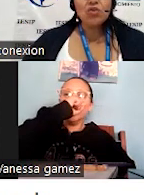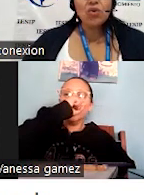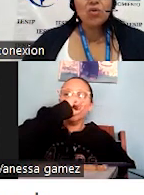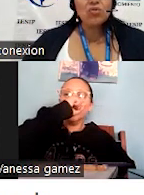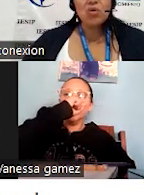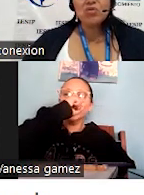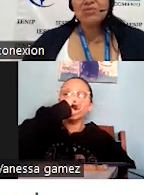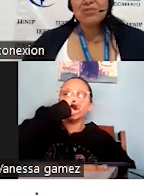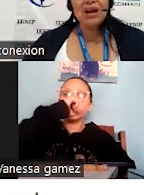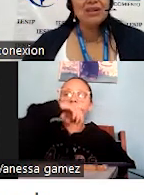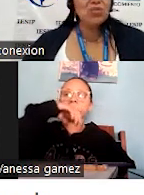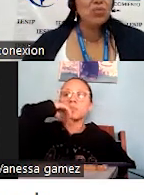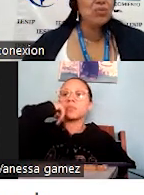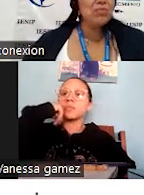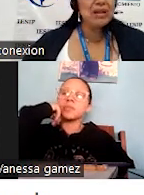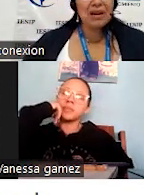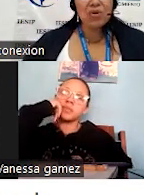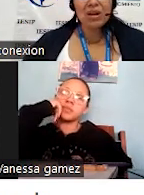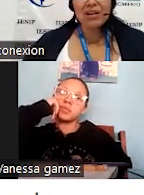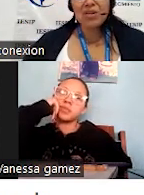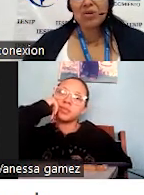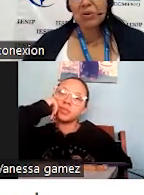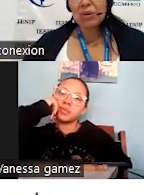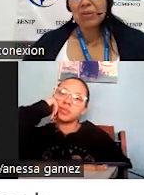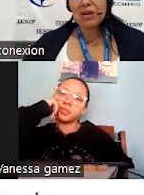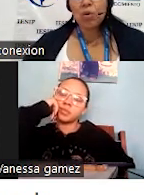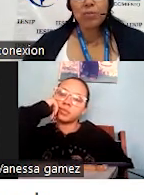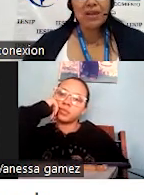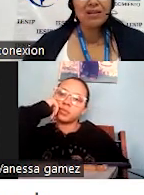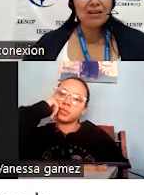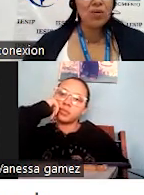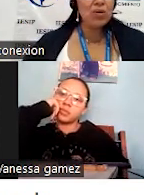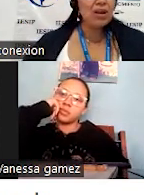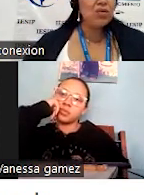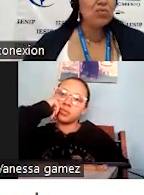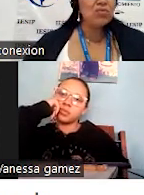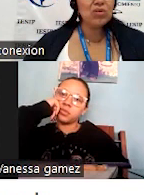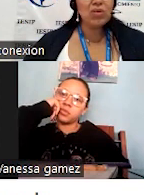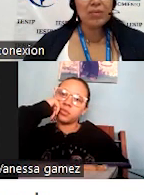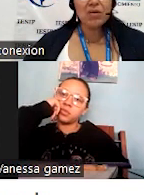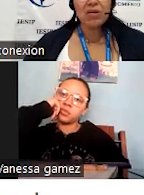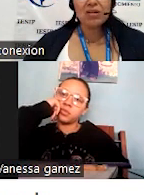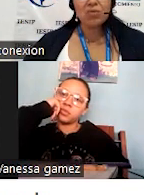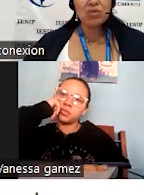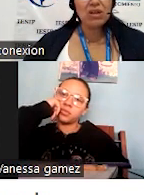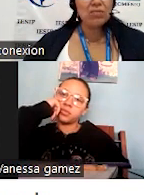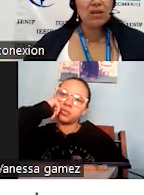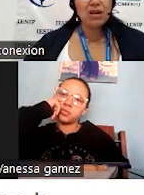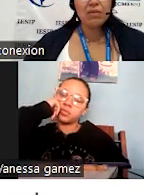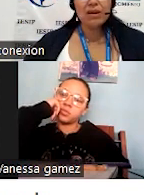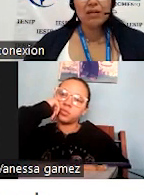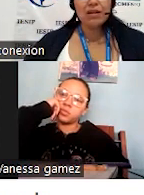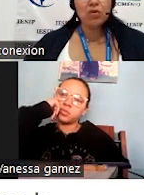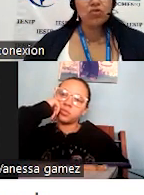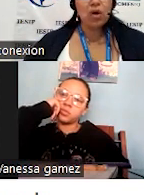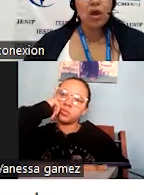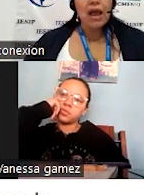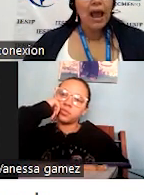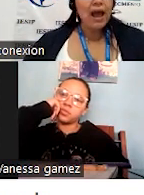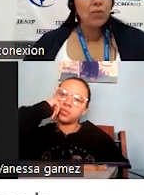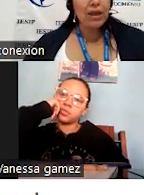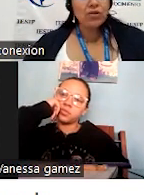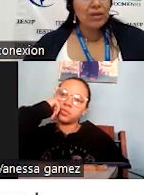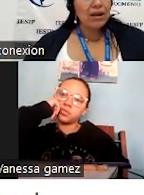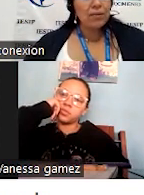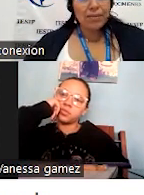y todo. No, ay, no, que recota, ahora me recomiendas, tengo que ir con unos amigos a reunirme, ya hablar de negocios.